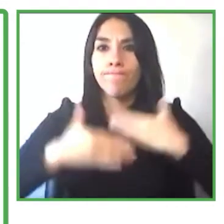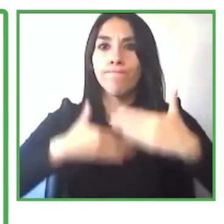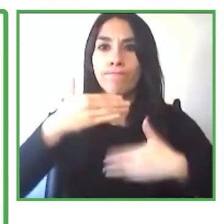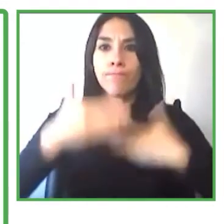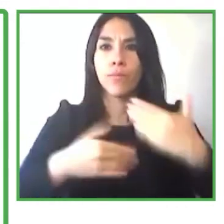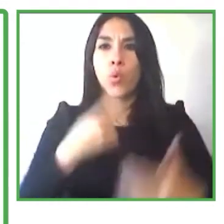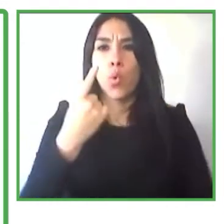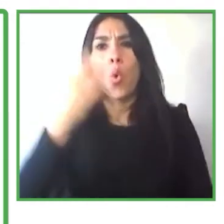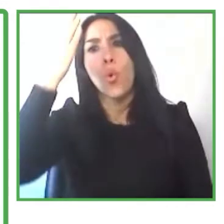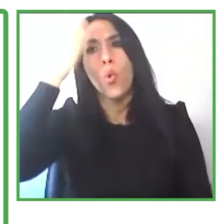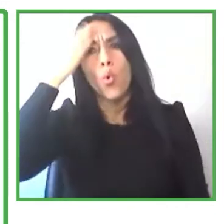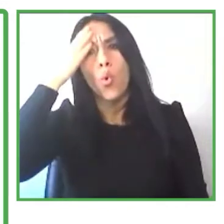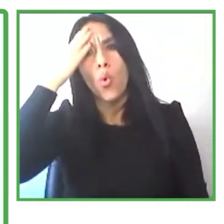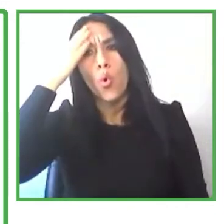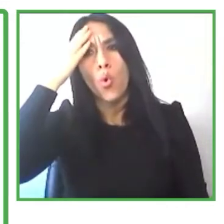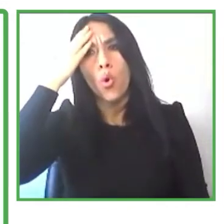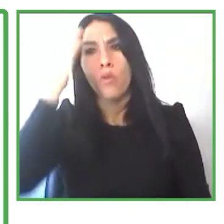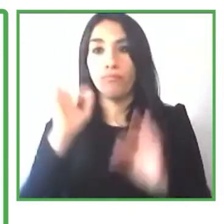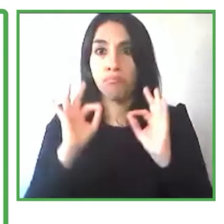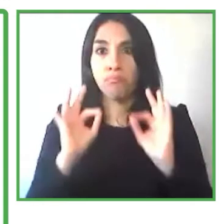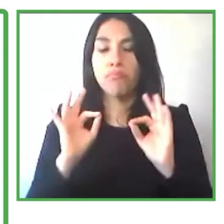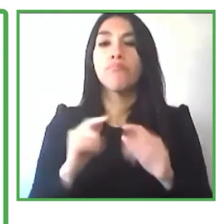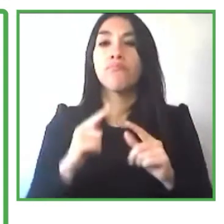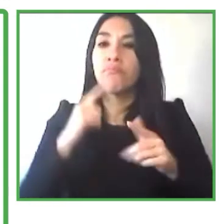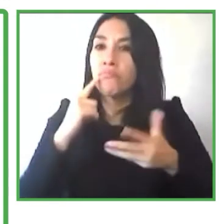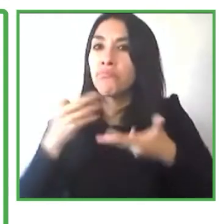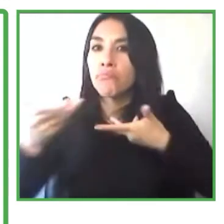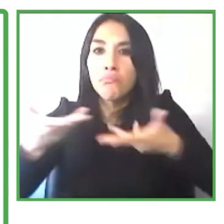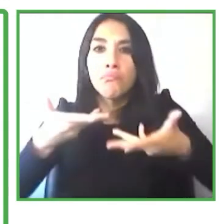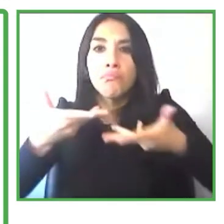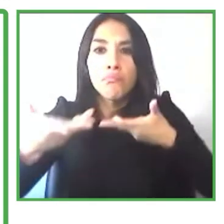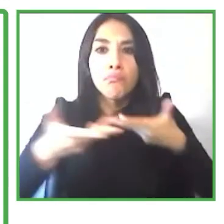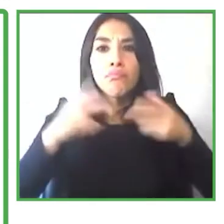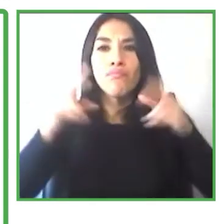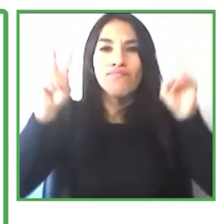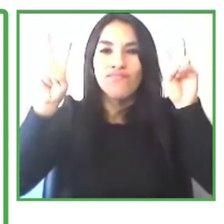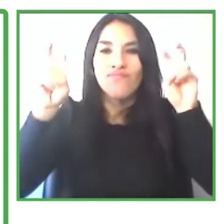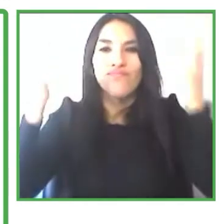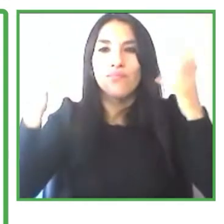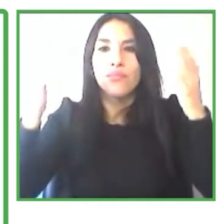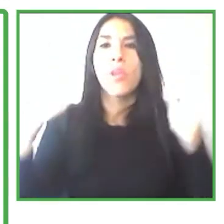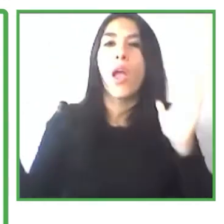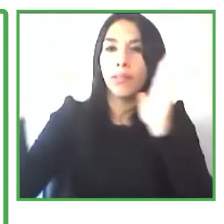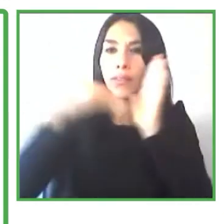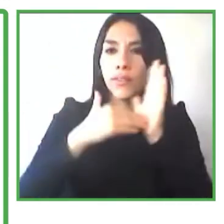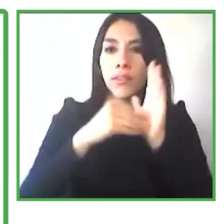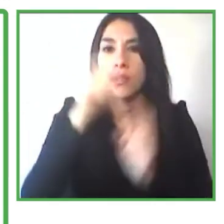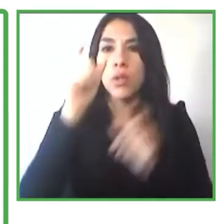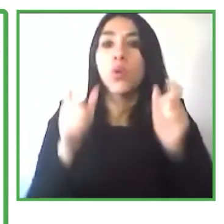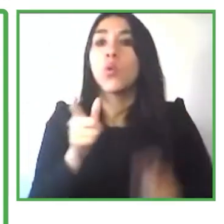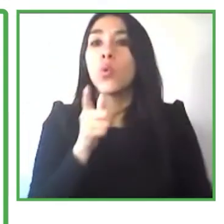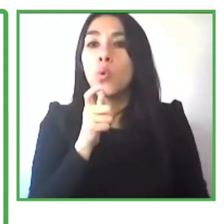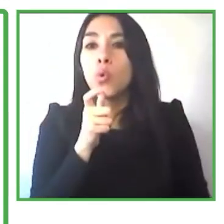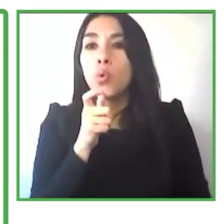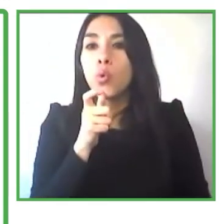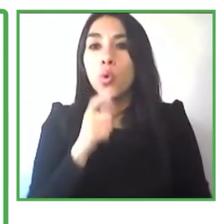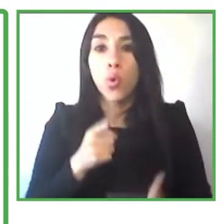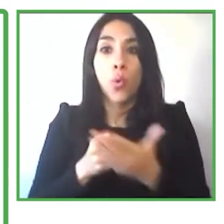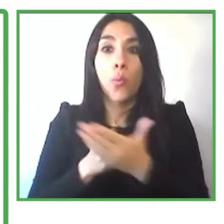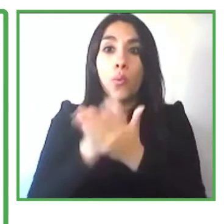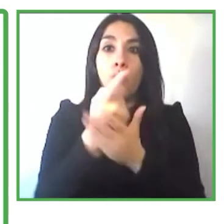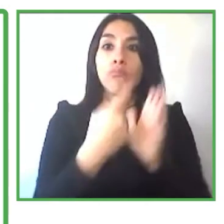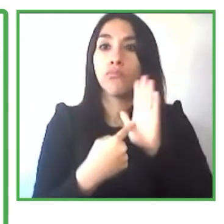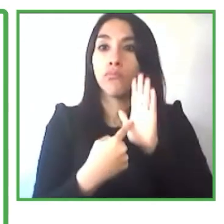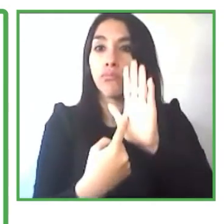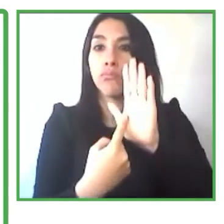sobre el tema y además los miembros tienen la oportunidad de mostrar su trabajo sobre inclusión y discapacidad alrededor